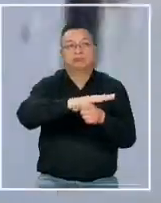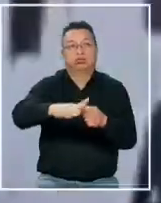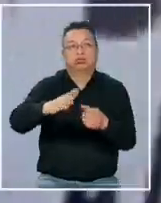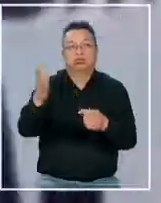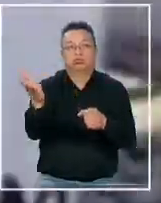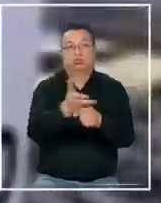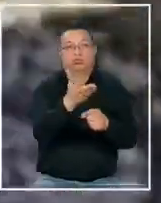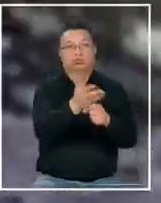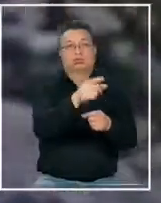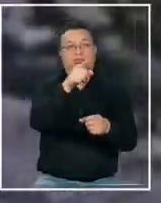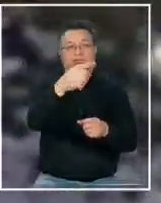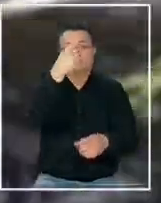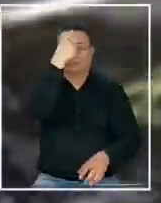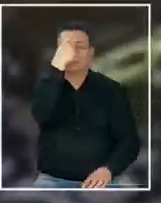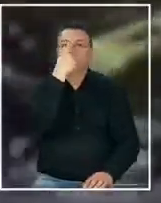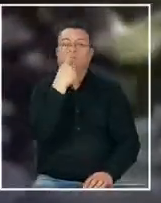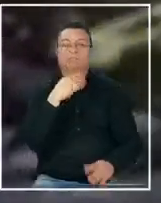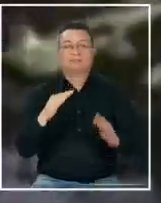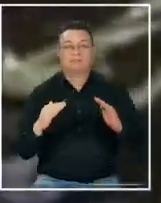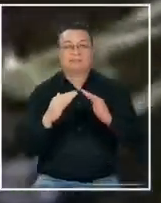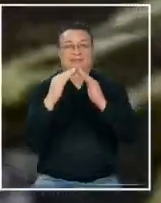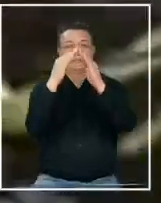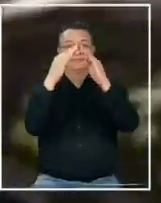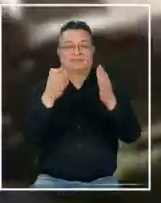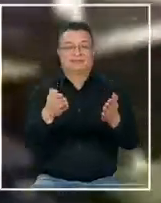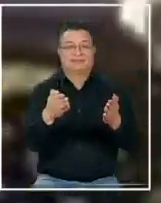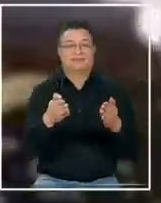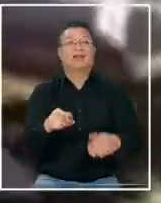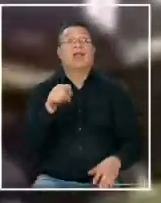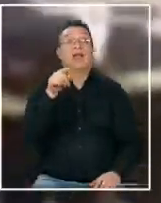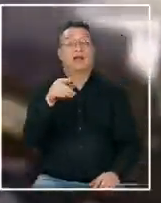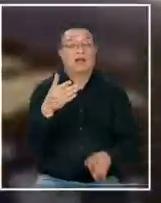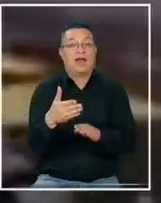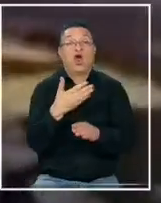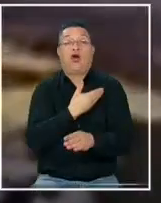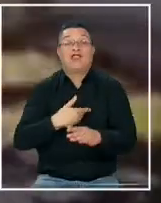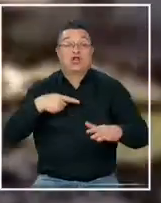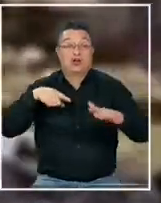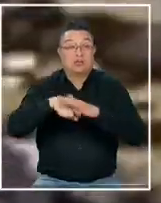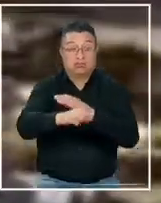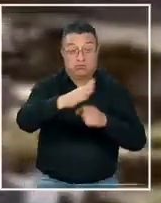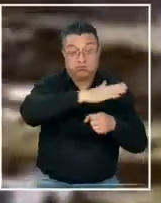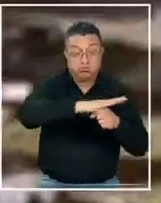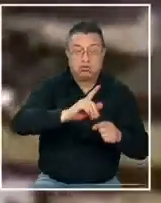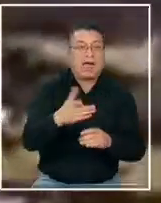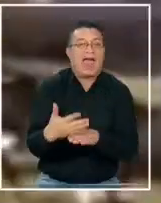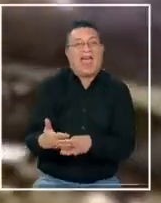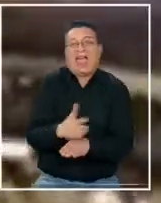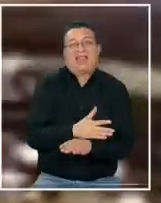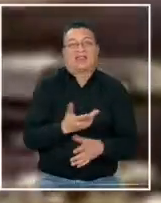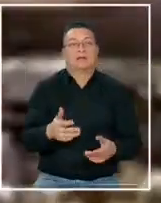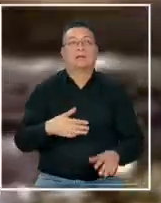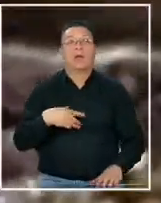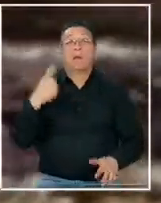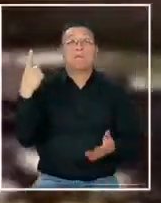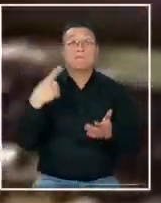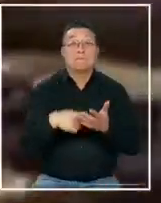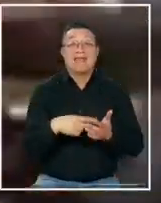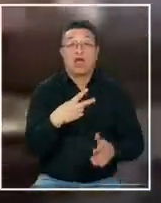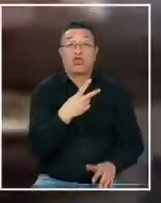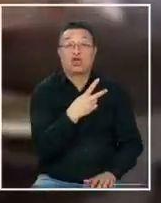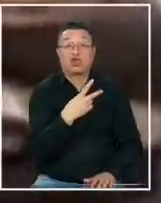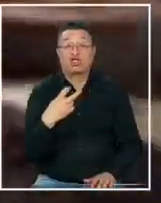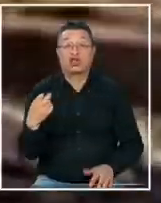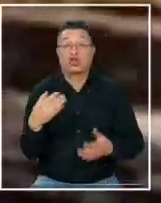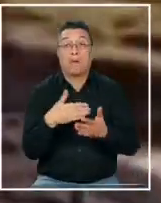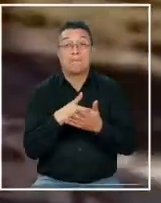que se conocía como el narco Castillo antes que lo hiciera el gobierno. Porque hubieron mil doscientos millones de